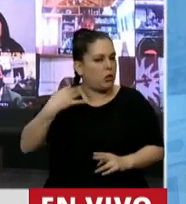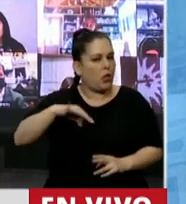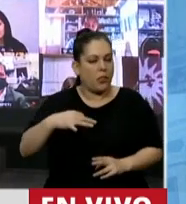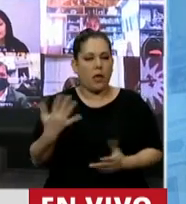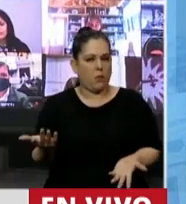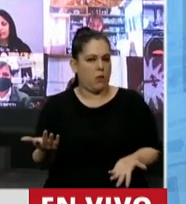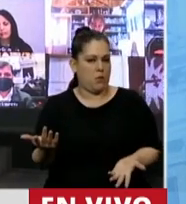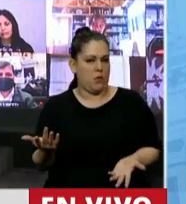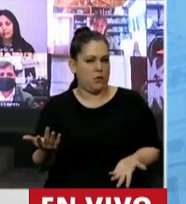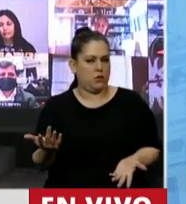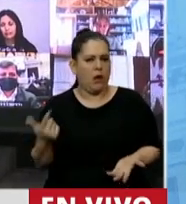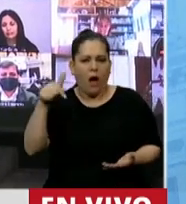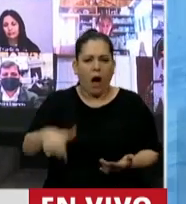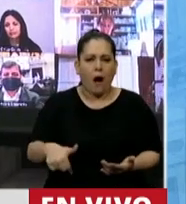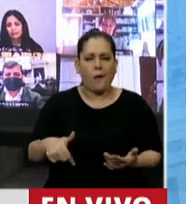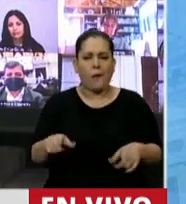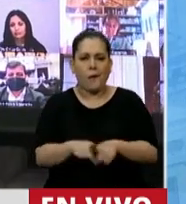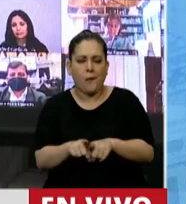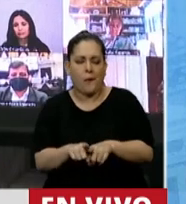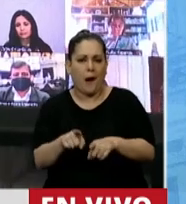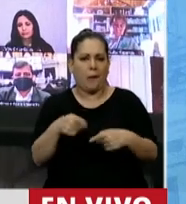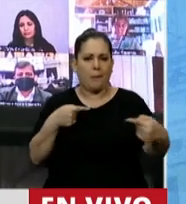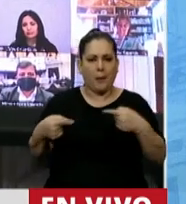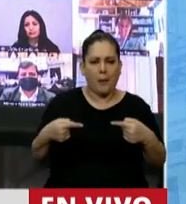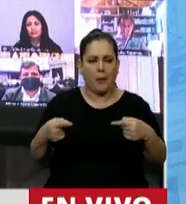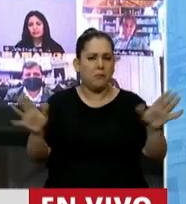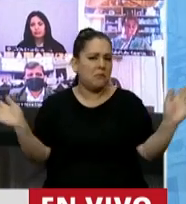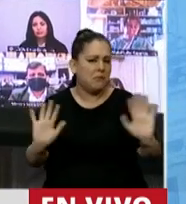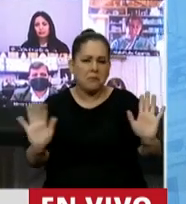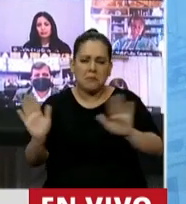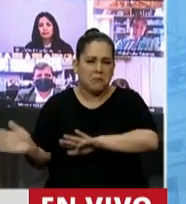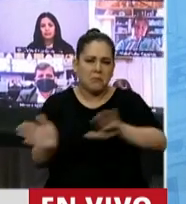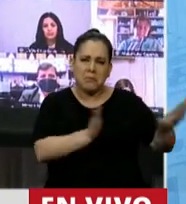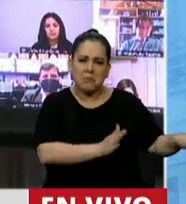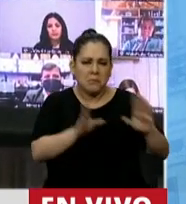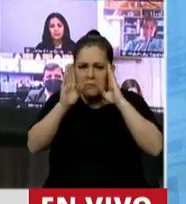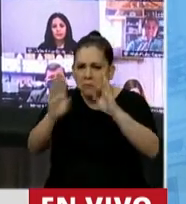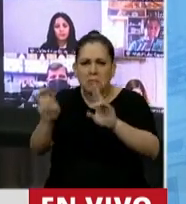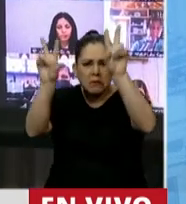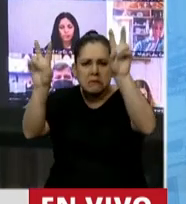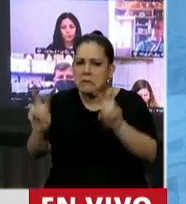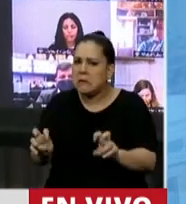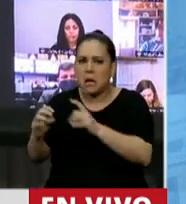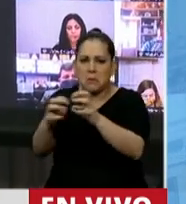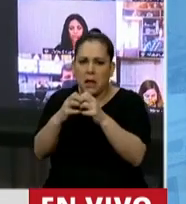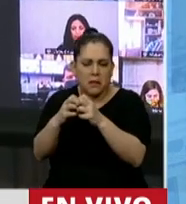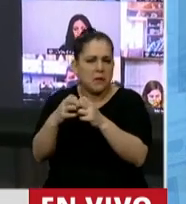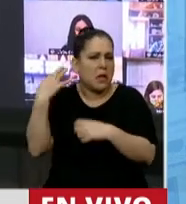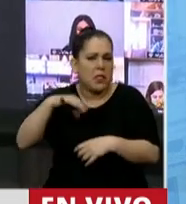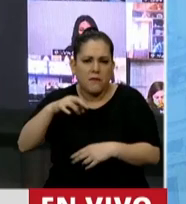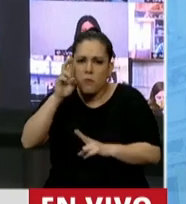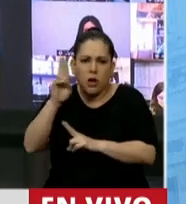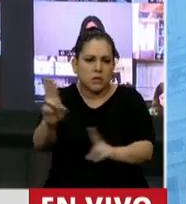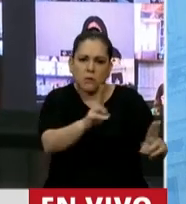dejémonos, abandonemos toda esta posición de dilación que estamos haciendo, adentrémonos a los temas y seamos respetuosos,